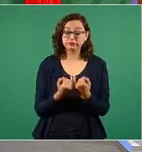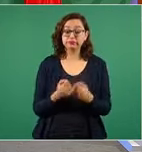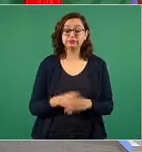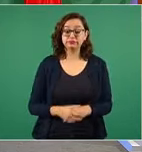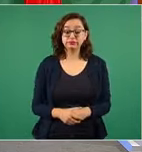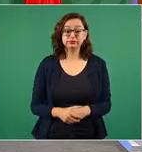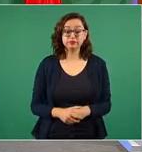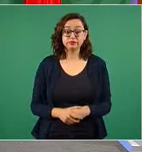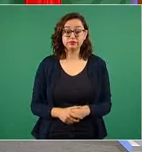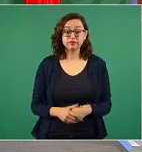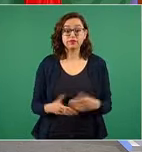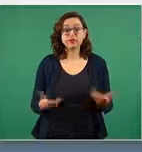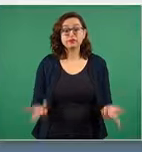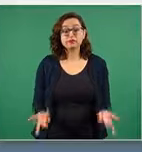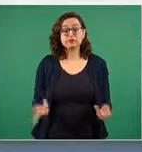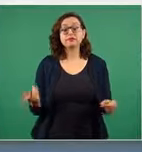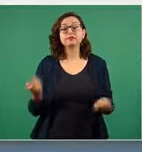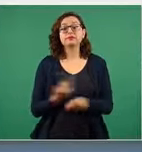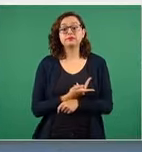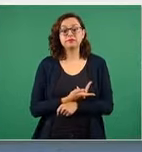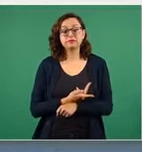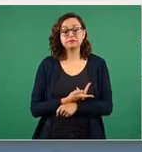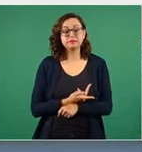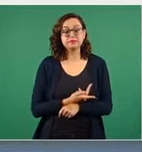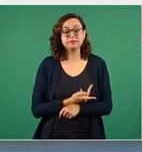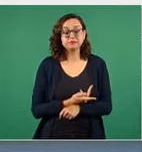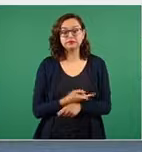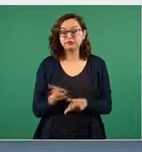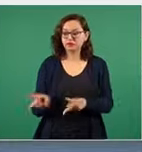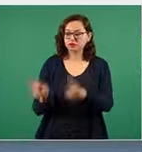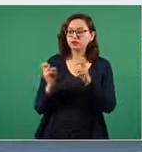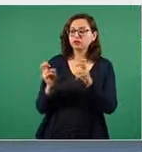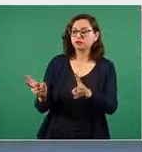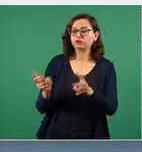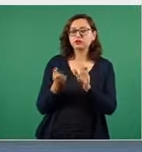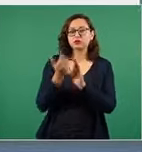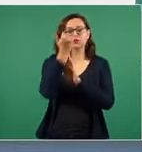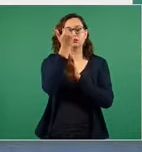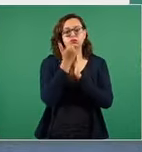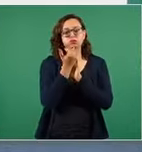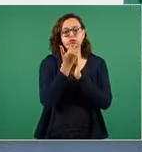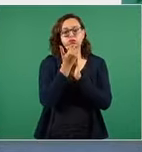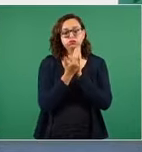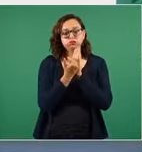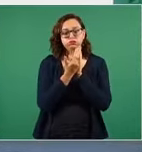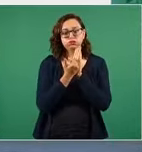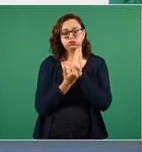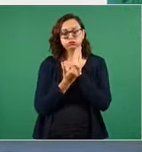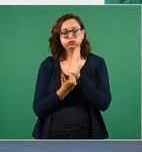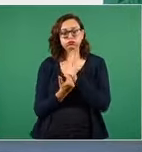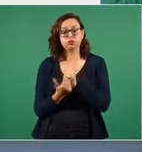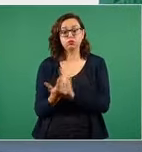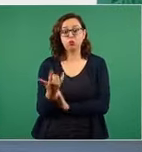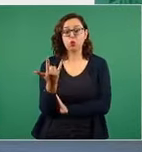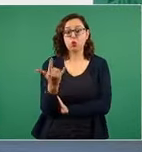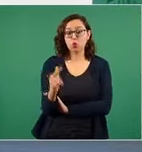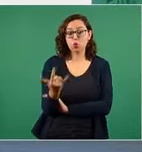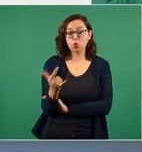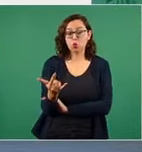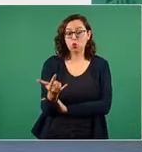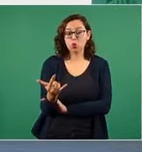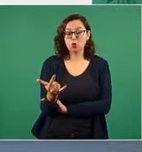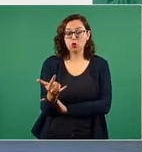y miren empezó a bajar esto es diario este es julio 3